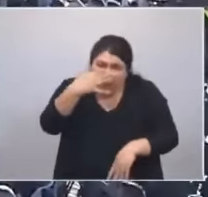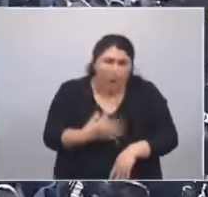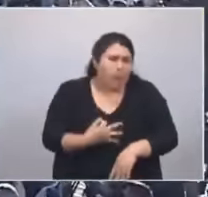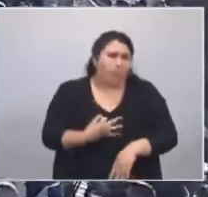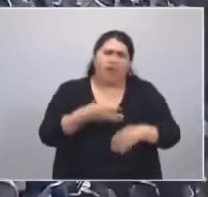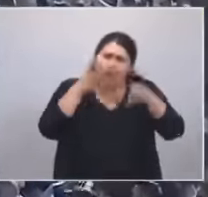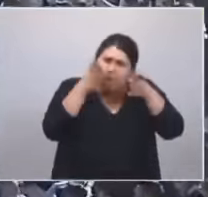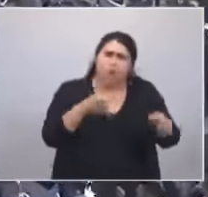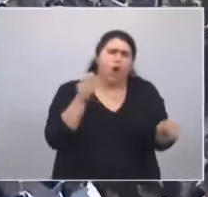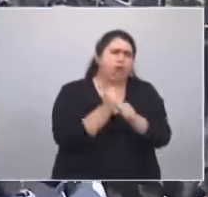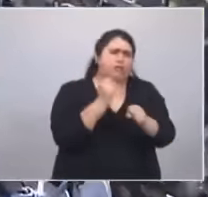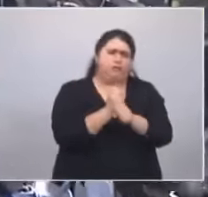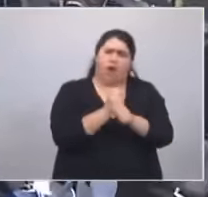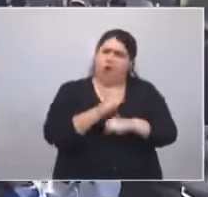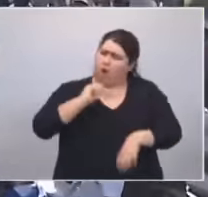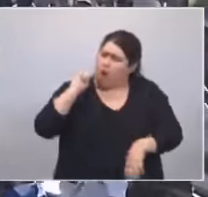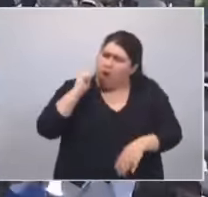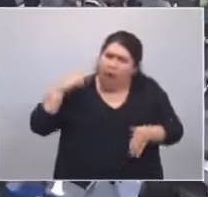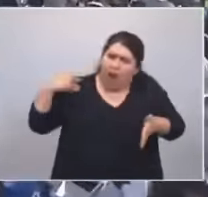por el trabajo de estos meses.